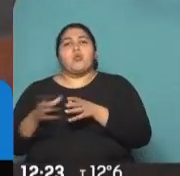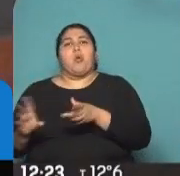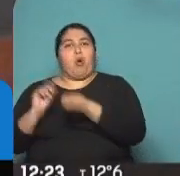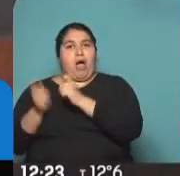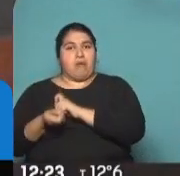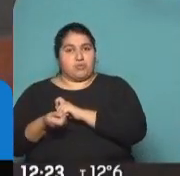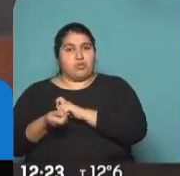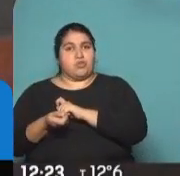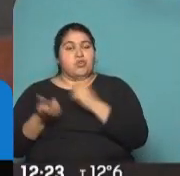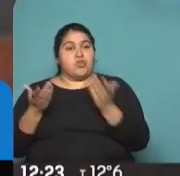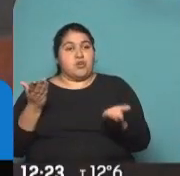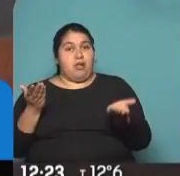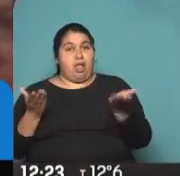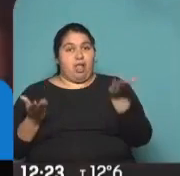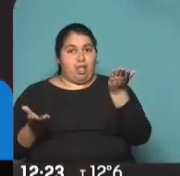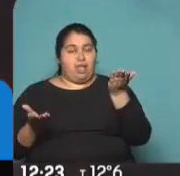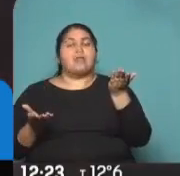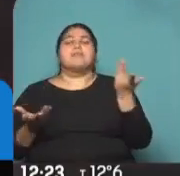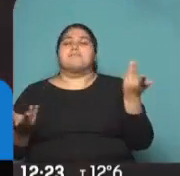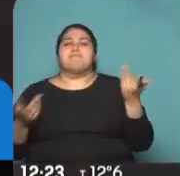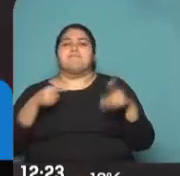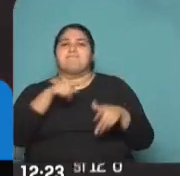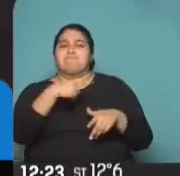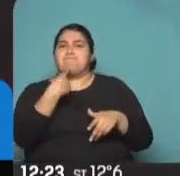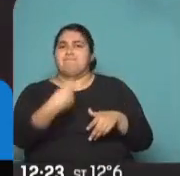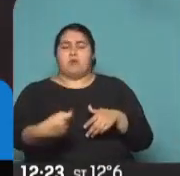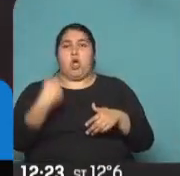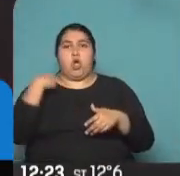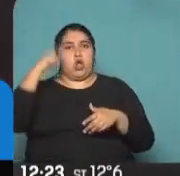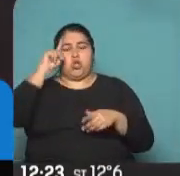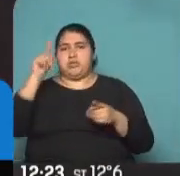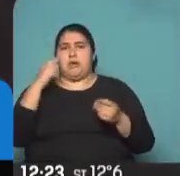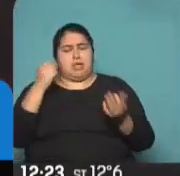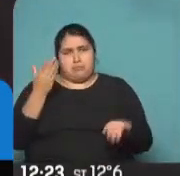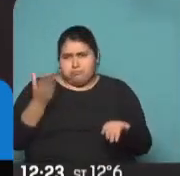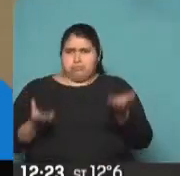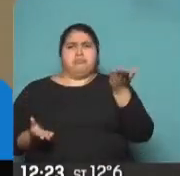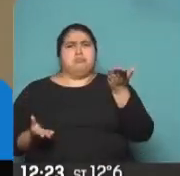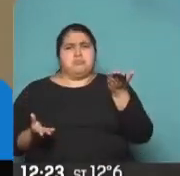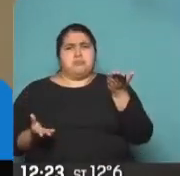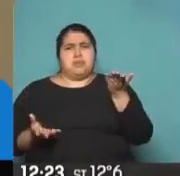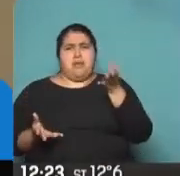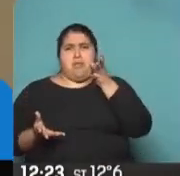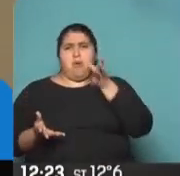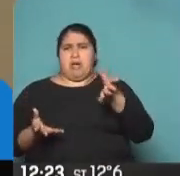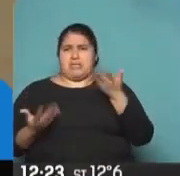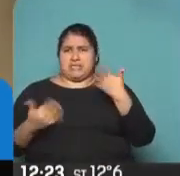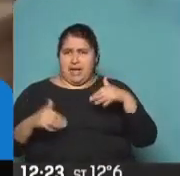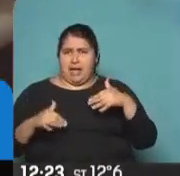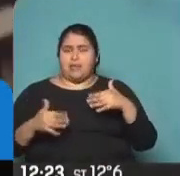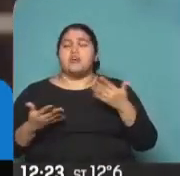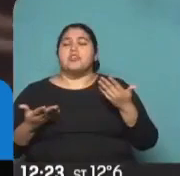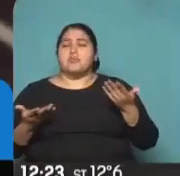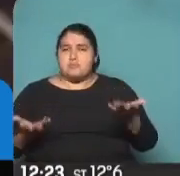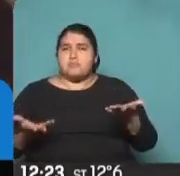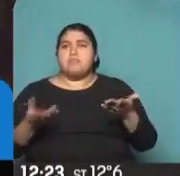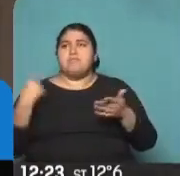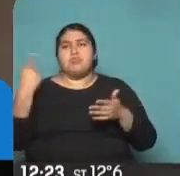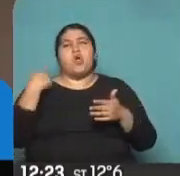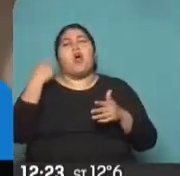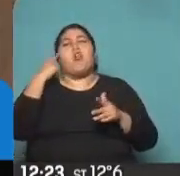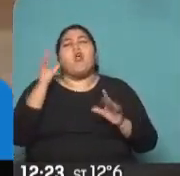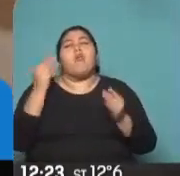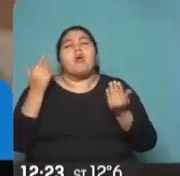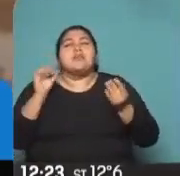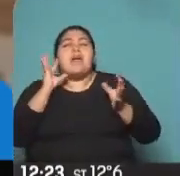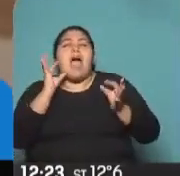de alguna manera, nadie previó esta magnitud electoral que obtuvo. Todos especulábamos si podía